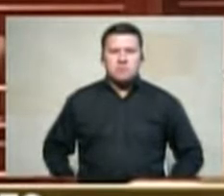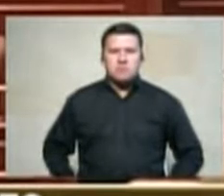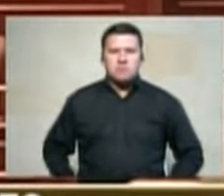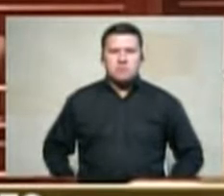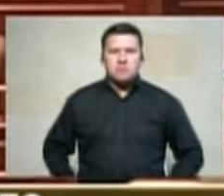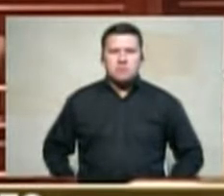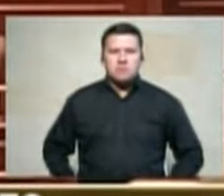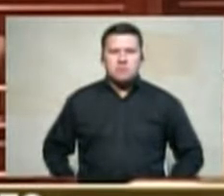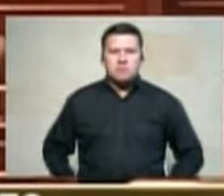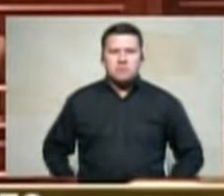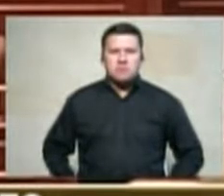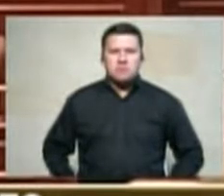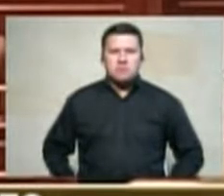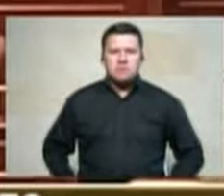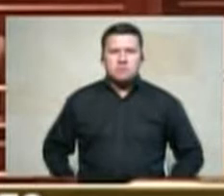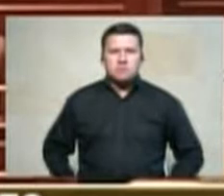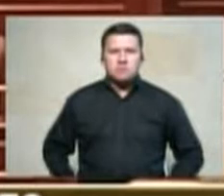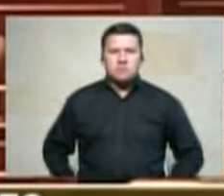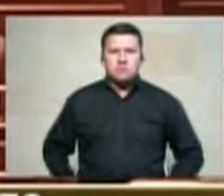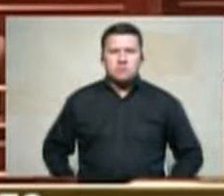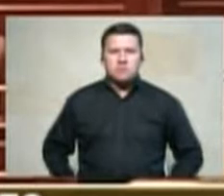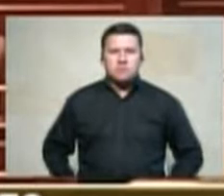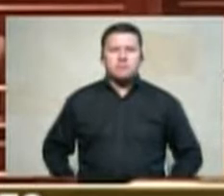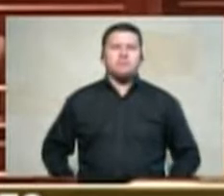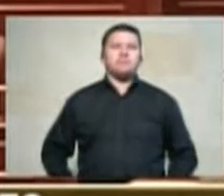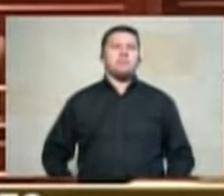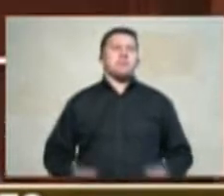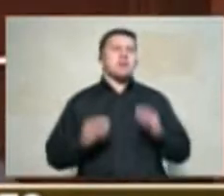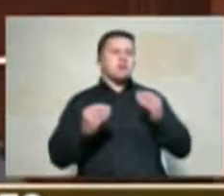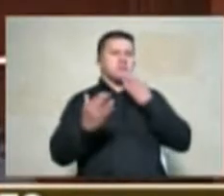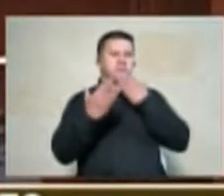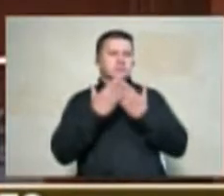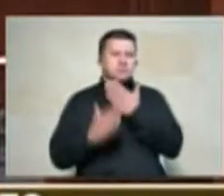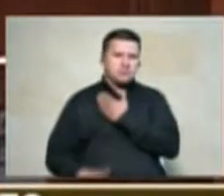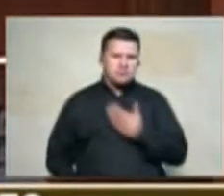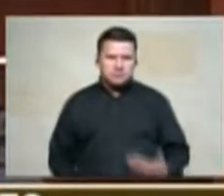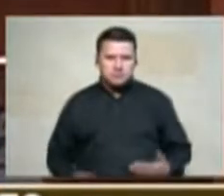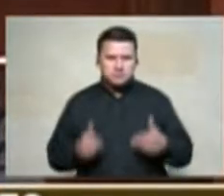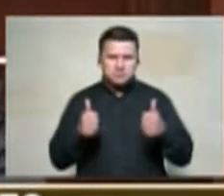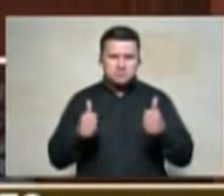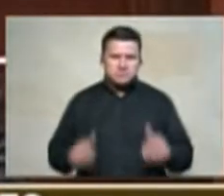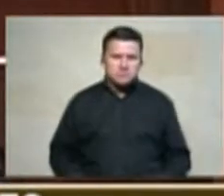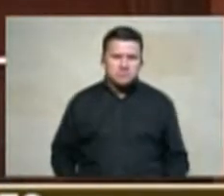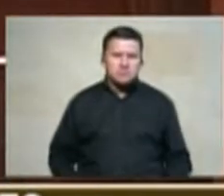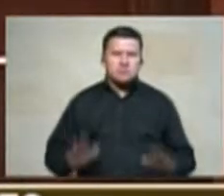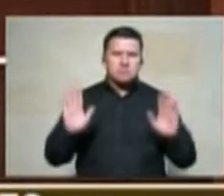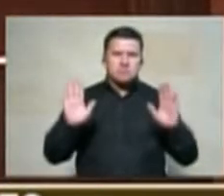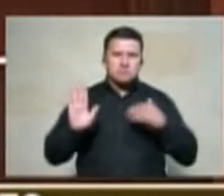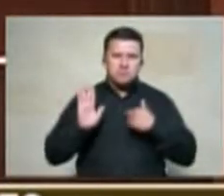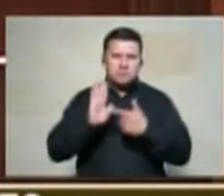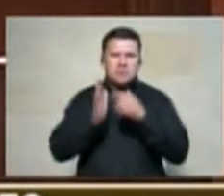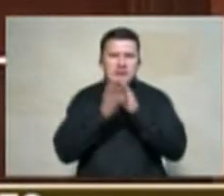muchas gracias señor presidente permítame presentar un saludo muy respetuoso a la mesa directiva